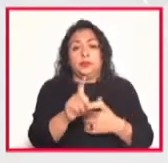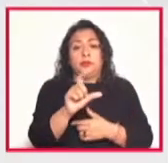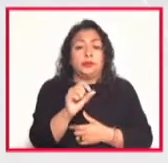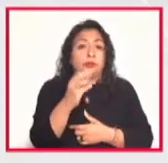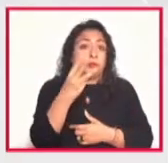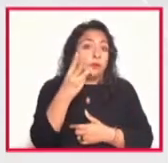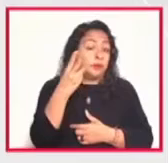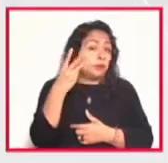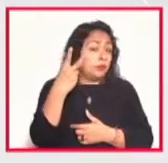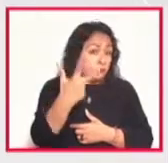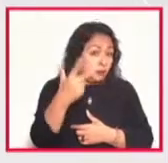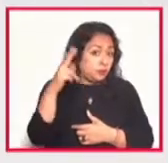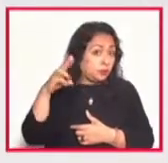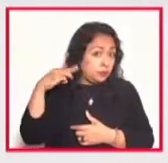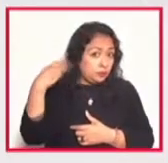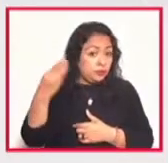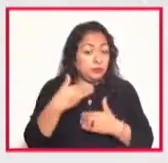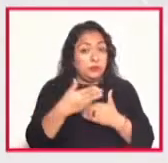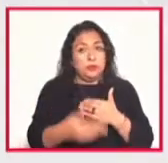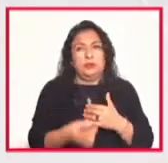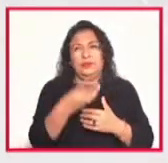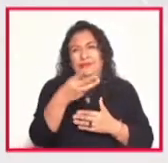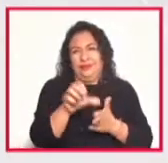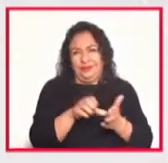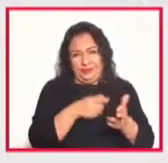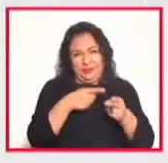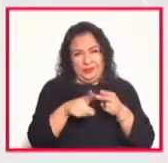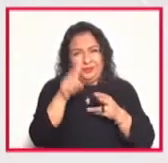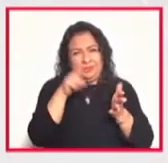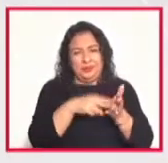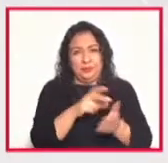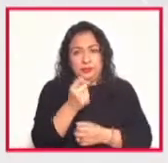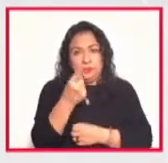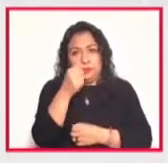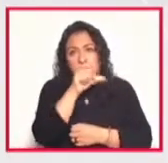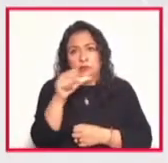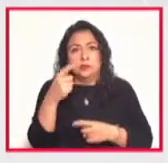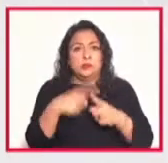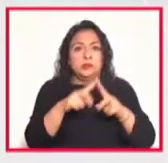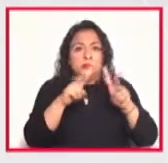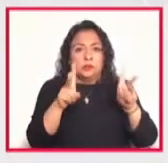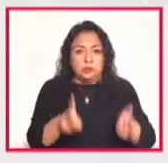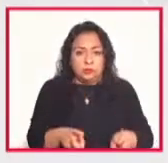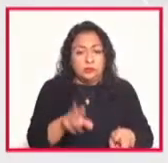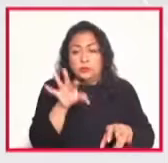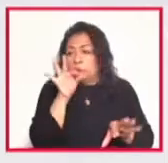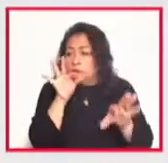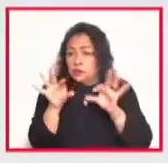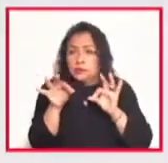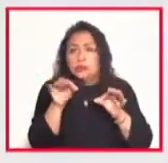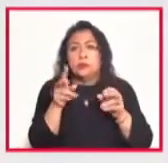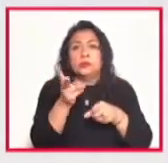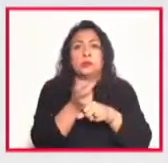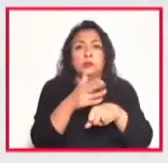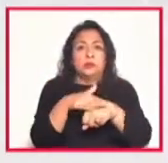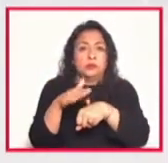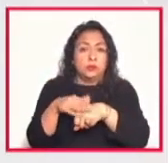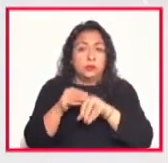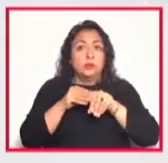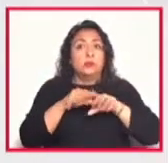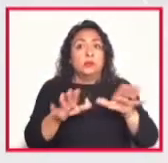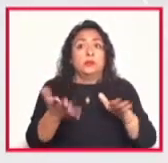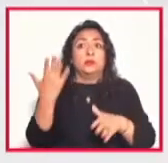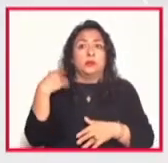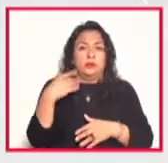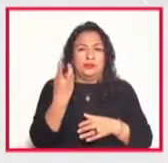para darle espacio durante el primer trimestre del año 2021 a los contenidos que serán seleccionados de la convocatoria que se lanzó en